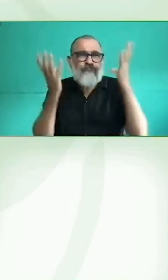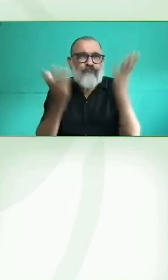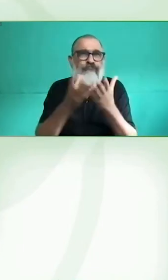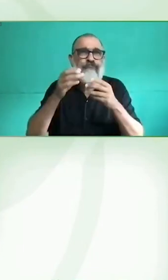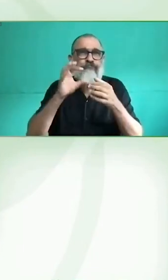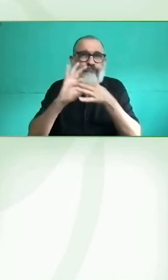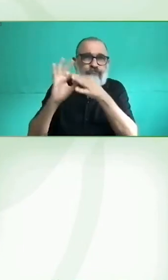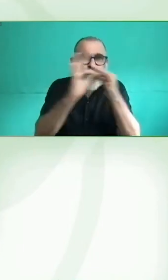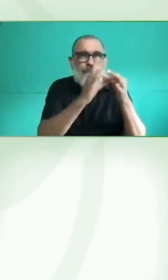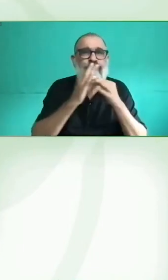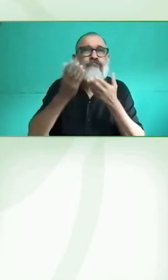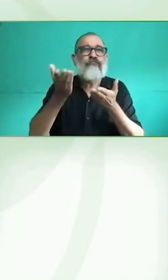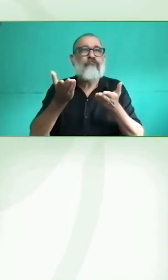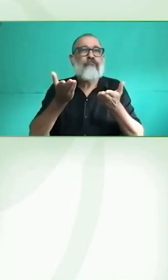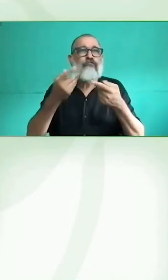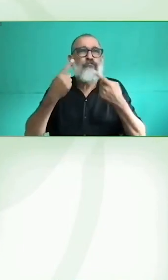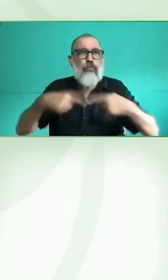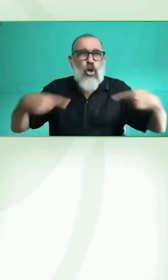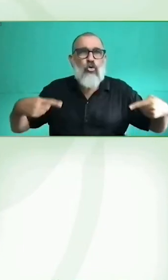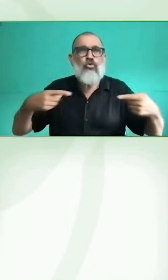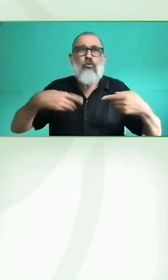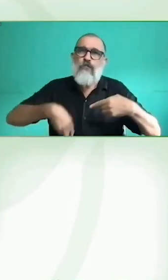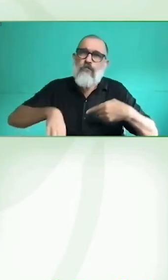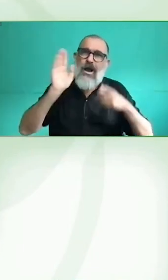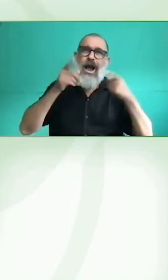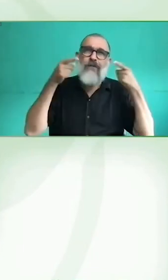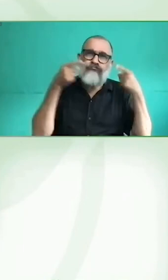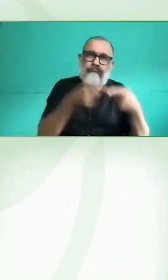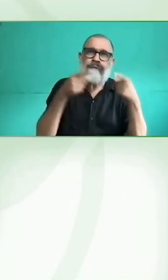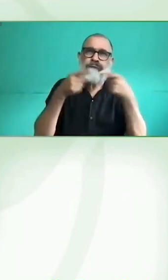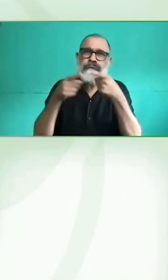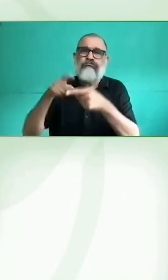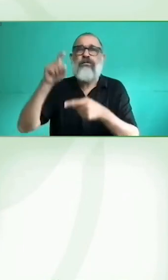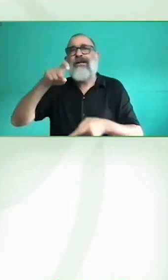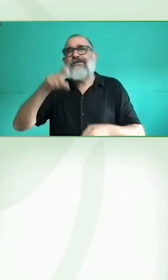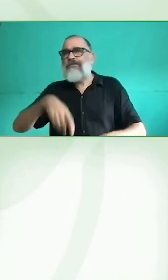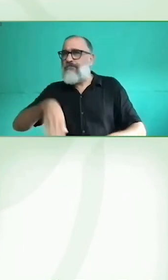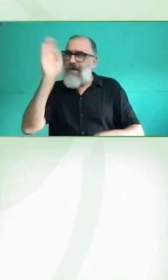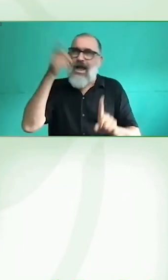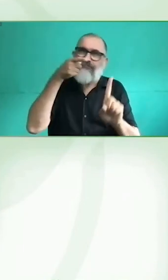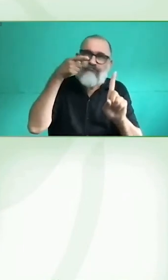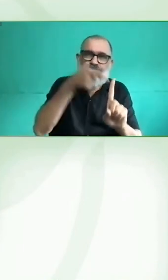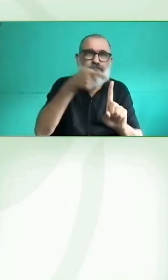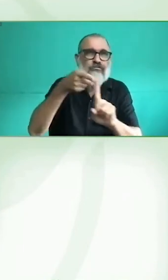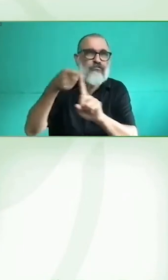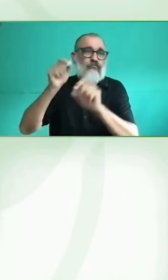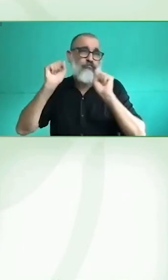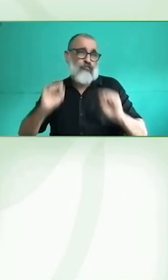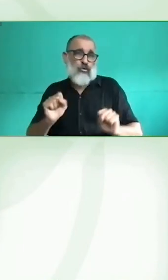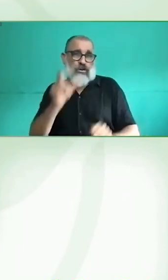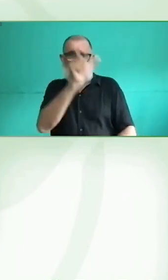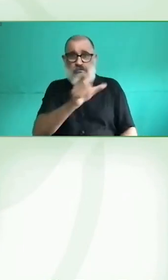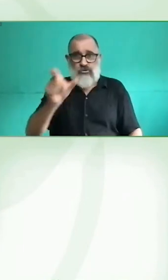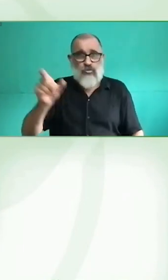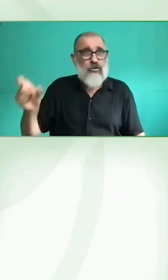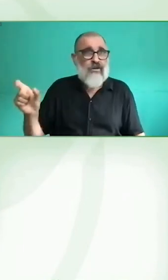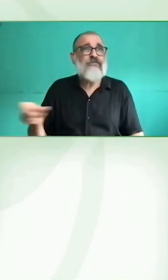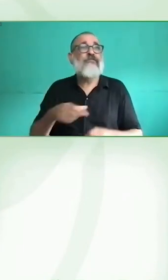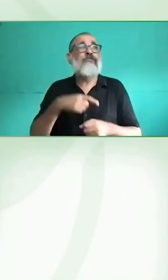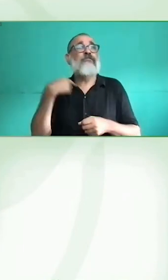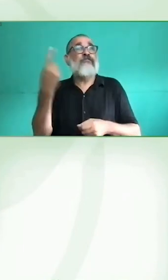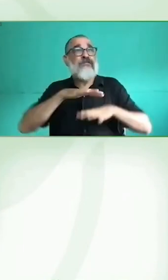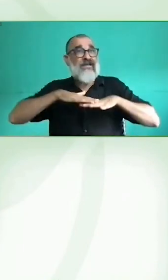instalaciones de la propia OIS y después nos hemos ido extendiendo a otros países. Ahora mismo tenemos un centro CIAPAT también en Santiago de Chile,